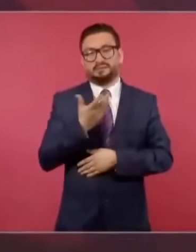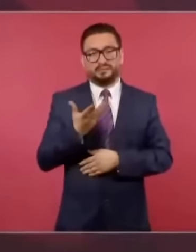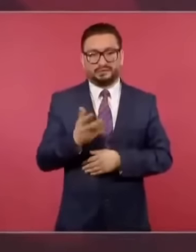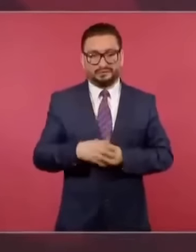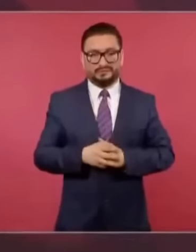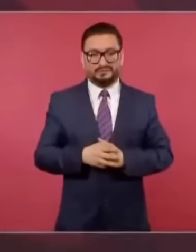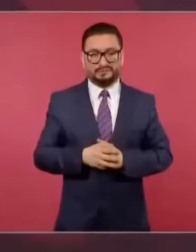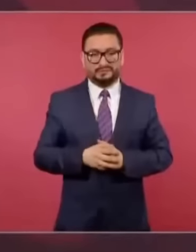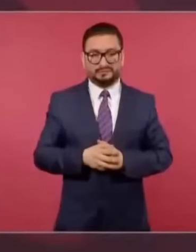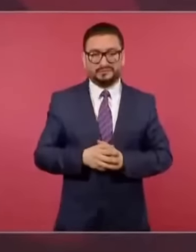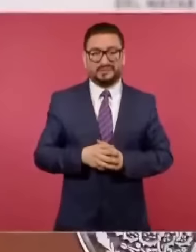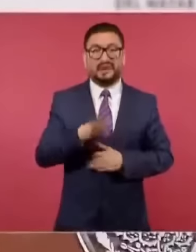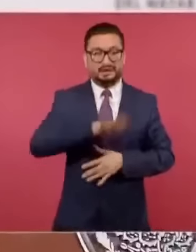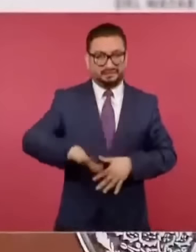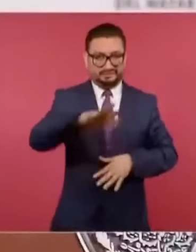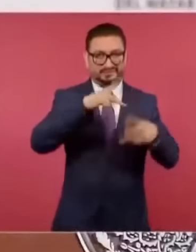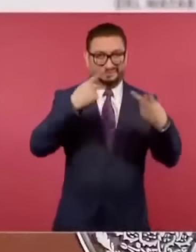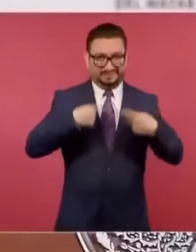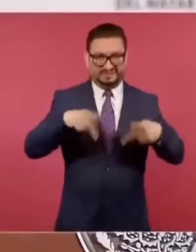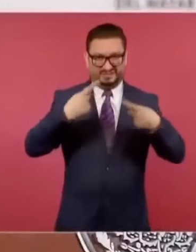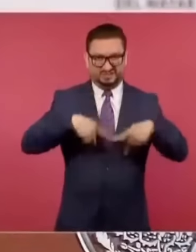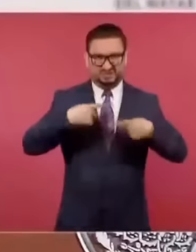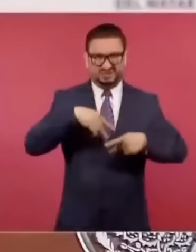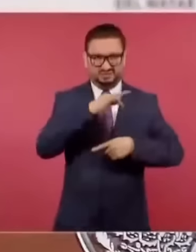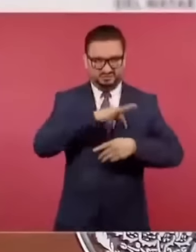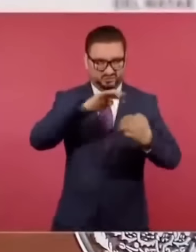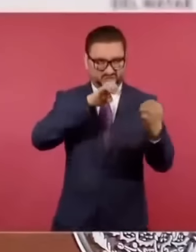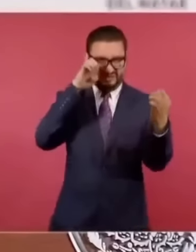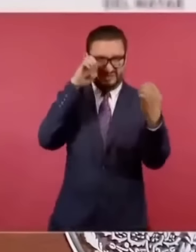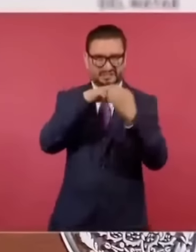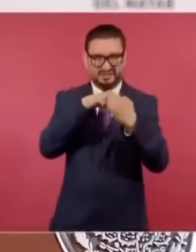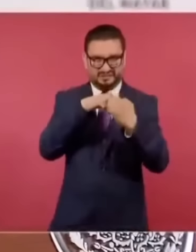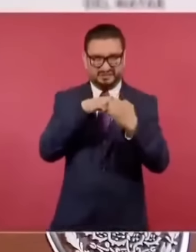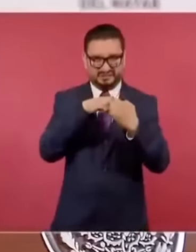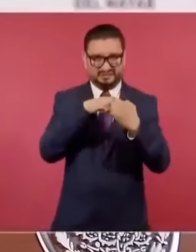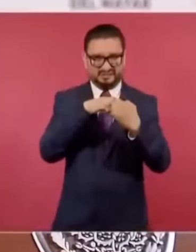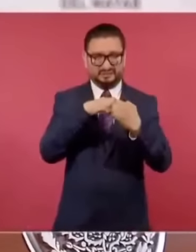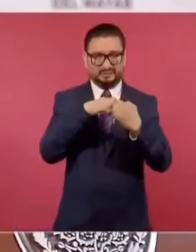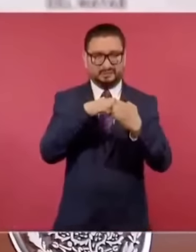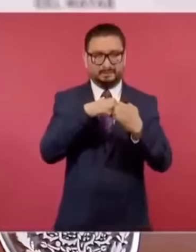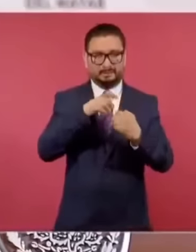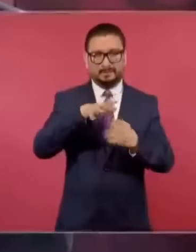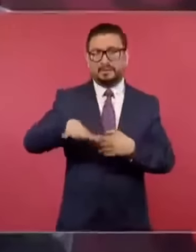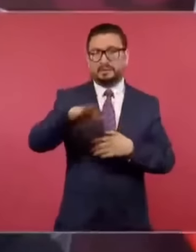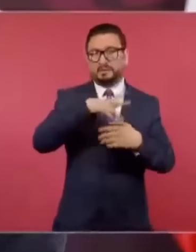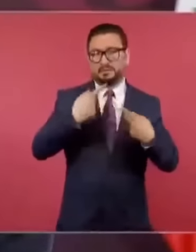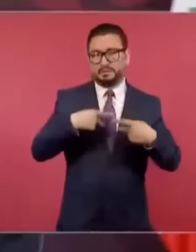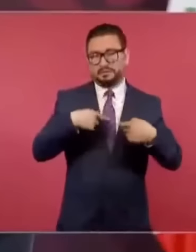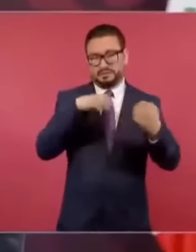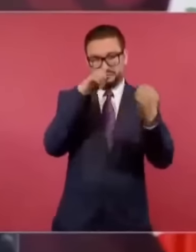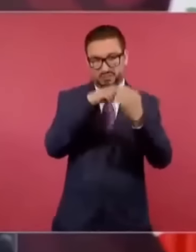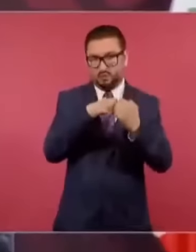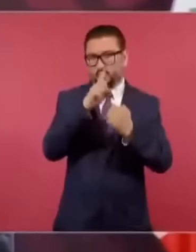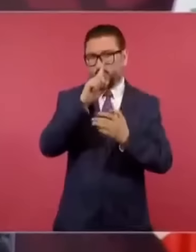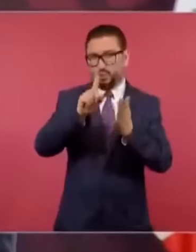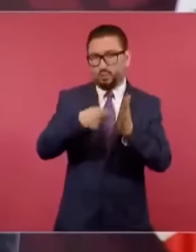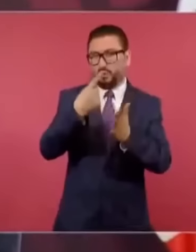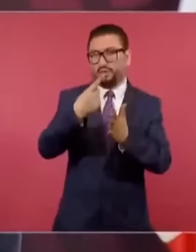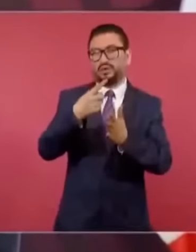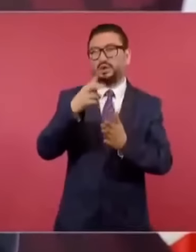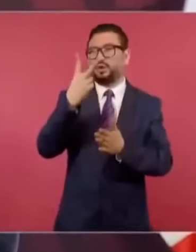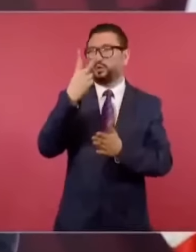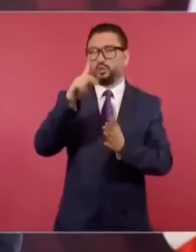Textualmente al pueblo se le puede engañar, decía una vez, dos veces, pero no se le puede engañar